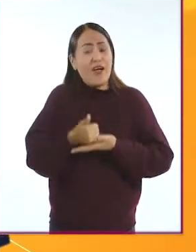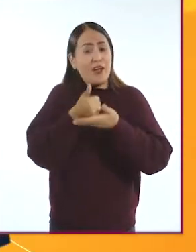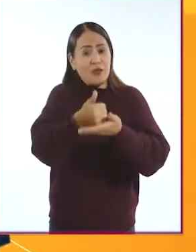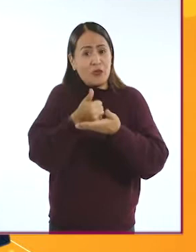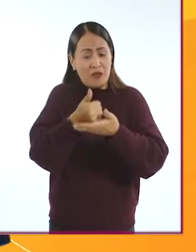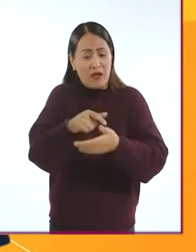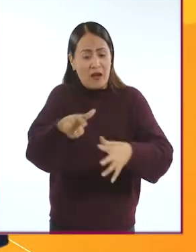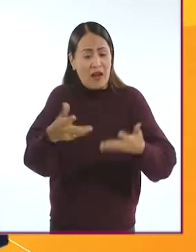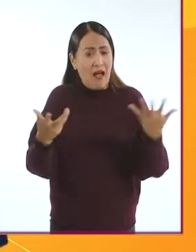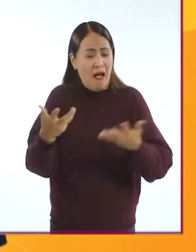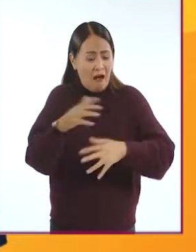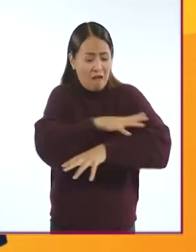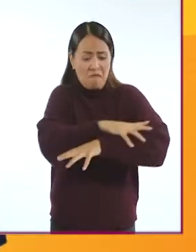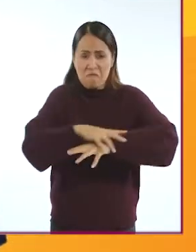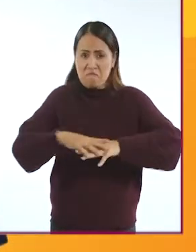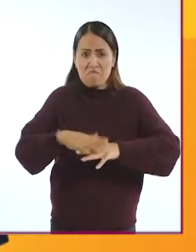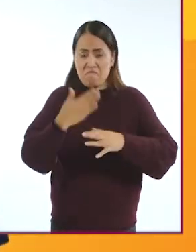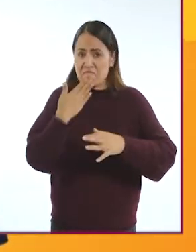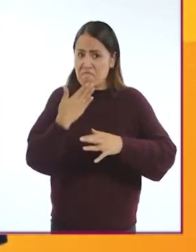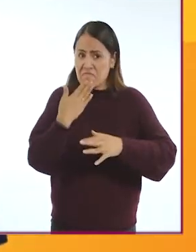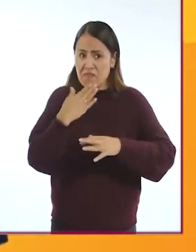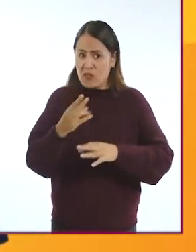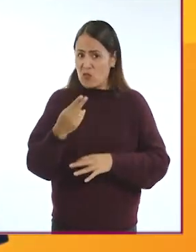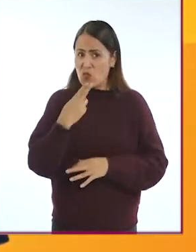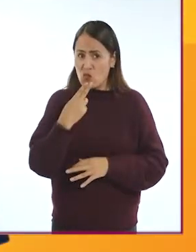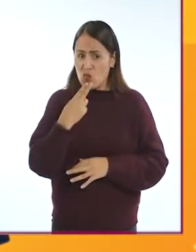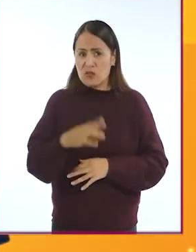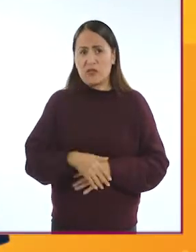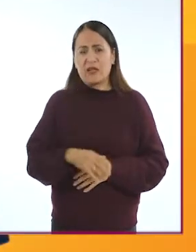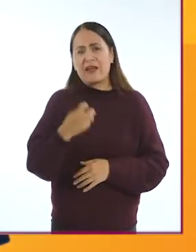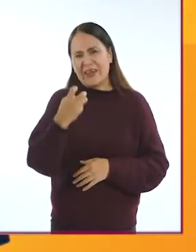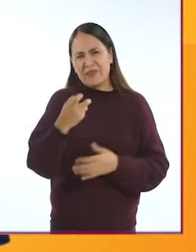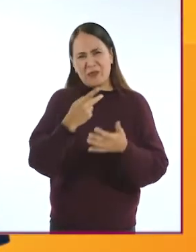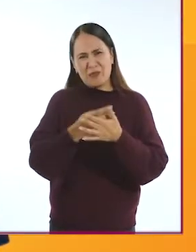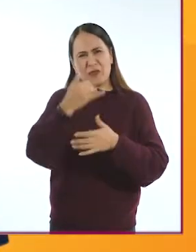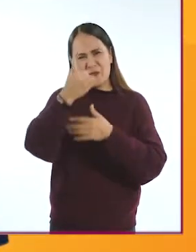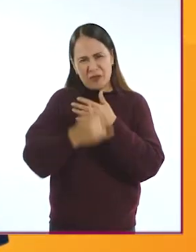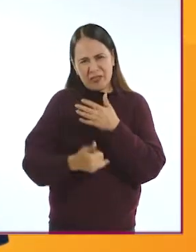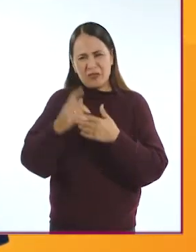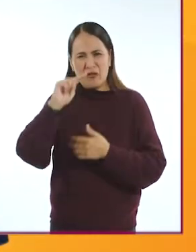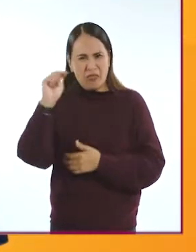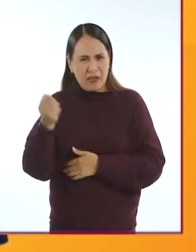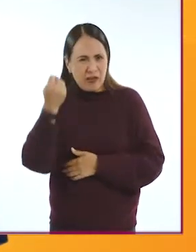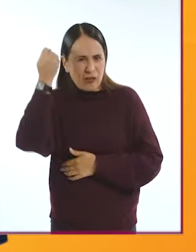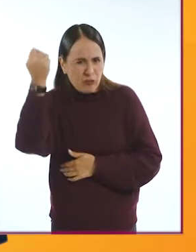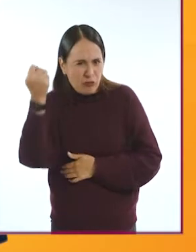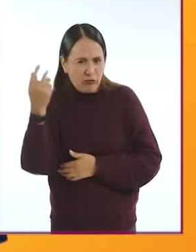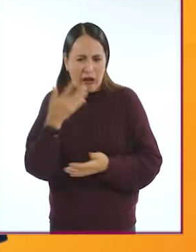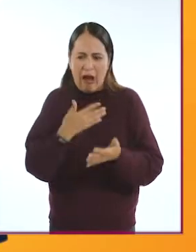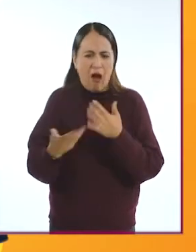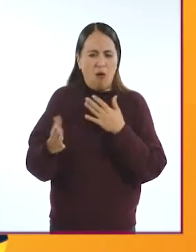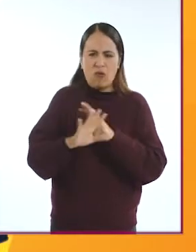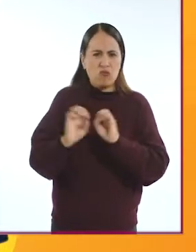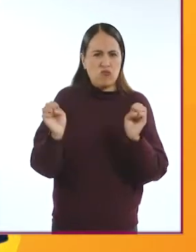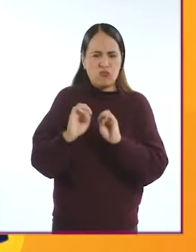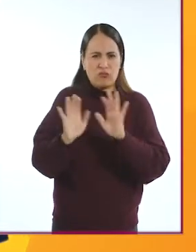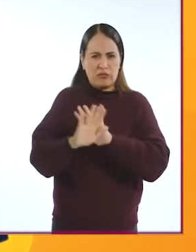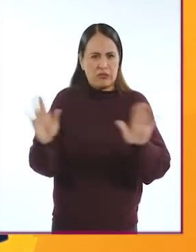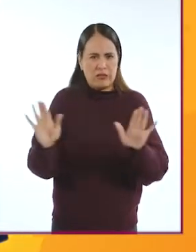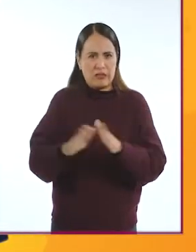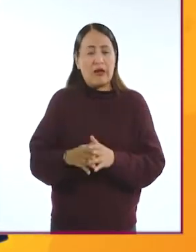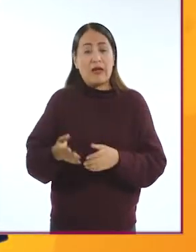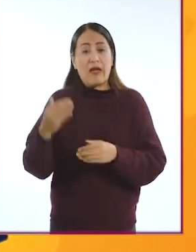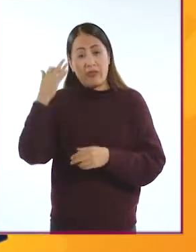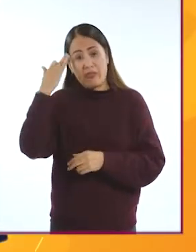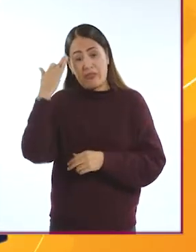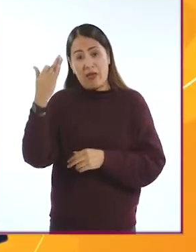prácticamente toda la funcionalidad de su mano. Además, con este proyecto se busca dejar atrás la tecnología que se utiliza en la actualidad, la cual